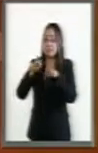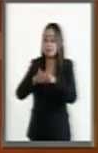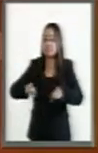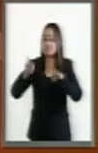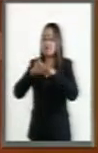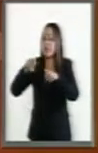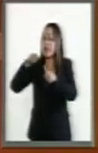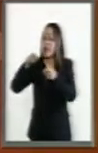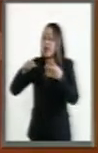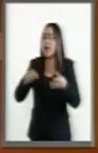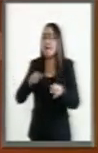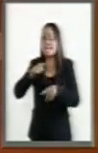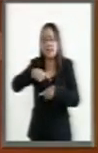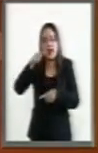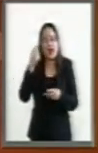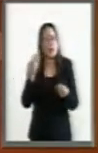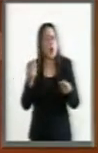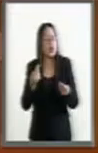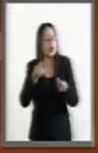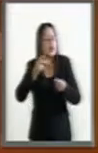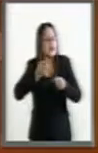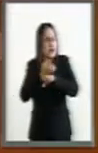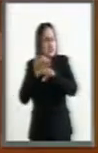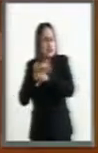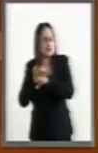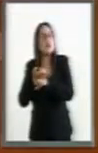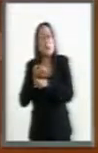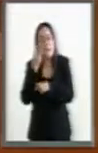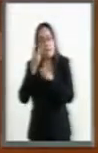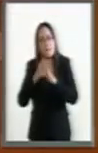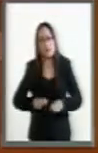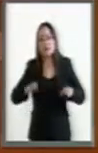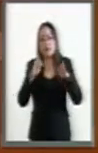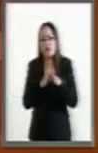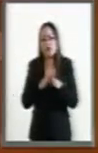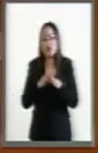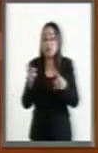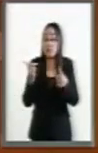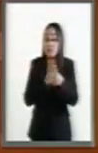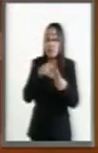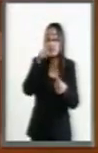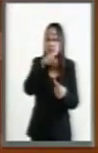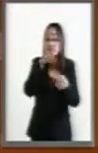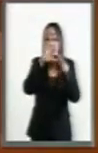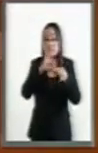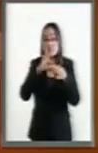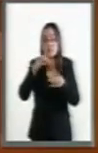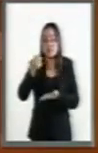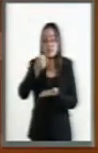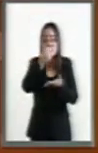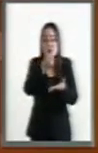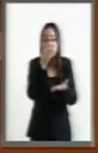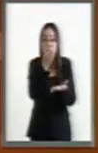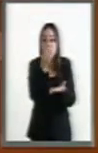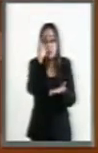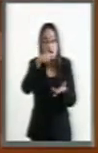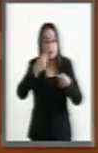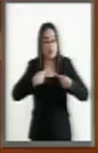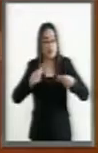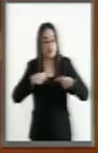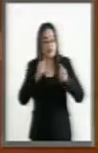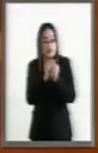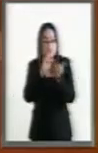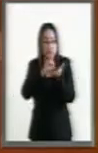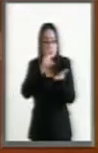para muchos de nuestros estados. En primer lugar, nos referimos al Fondo para la Accesibilidad de las